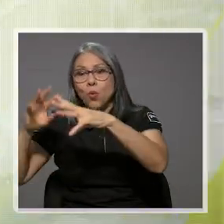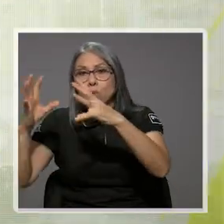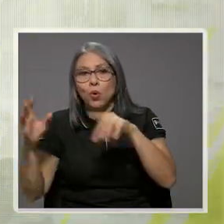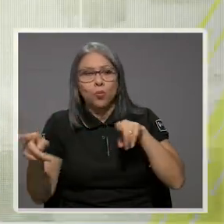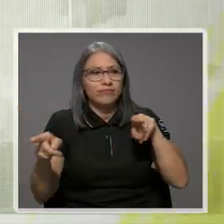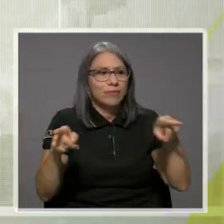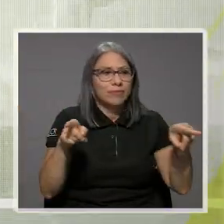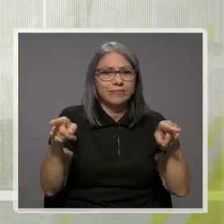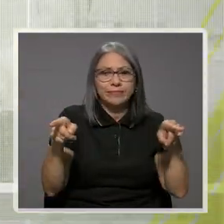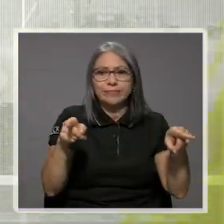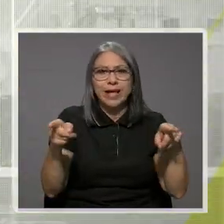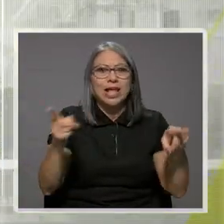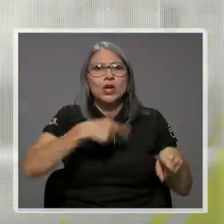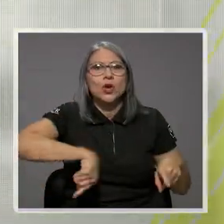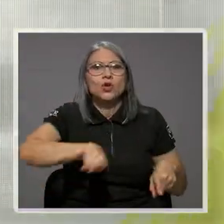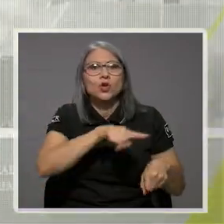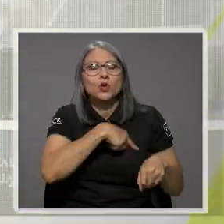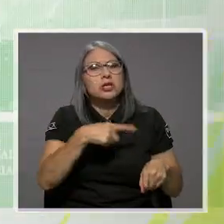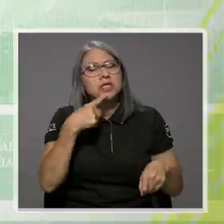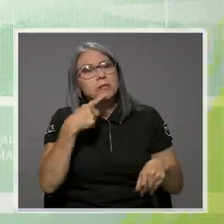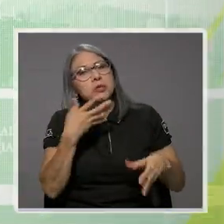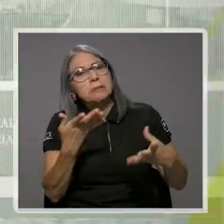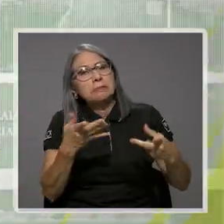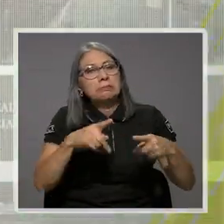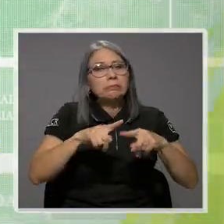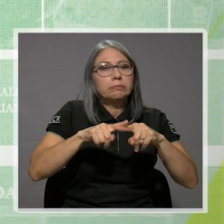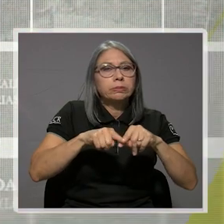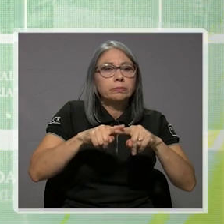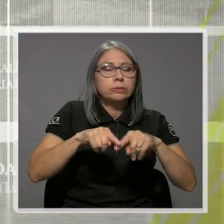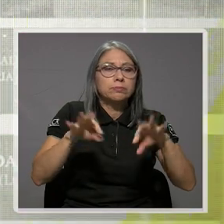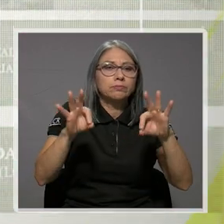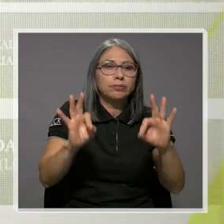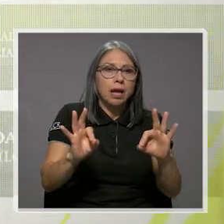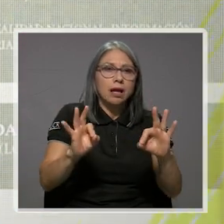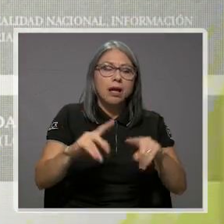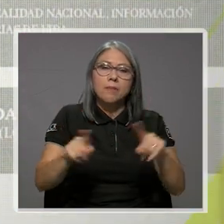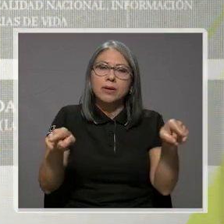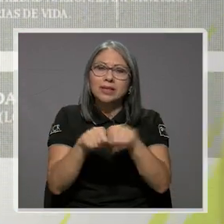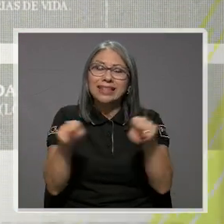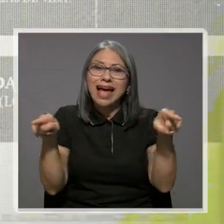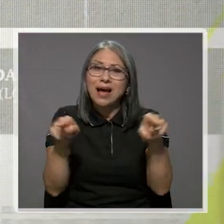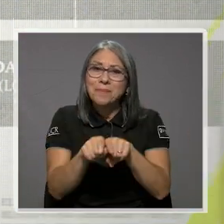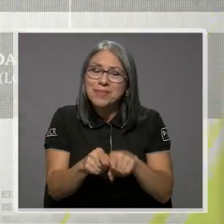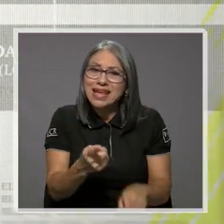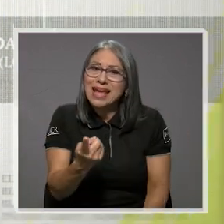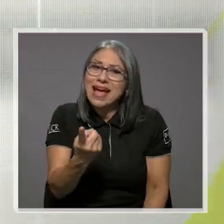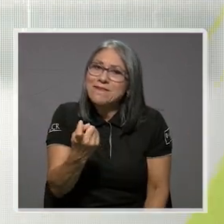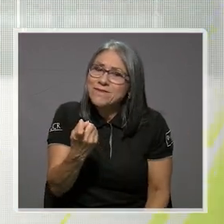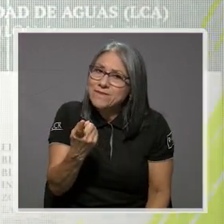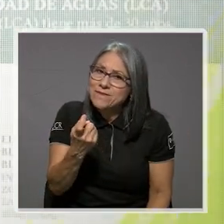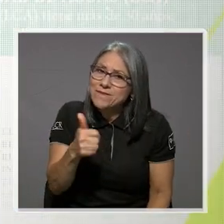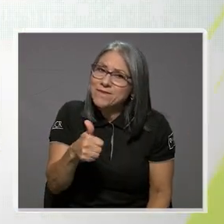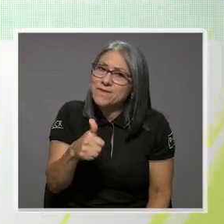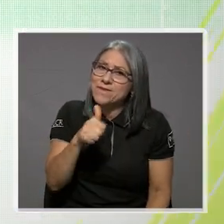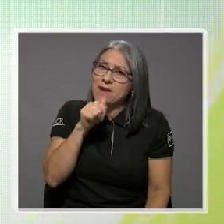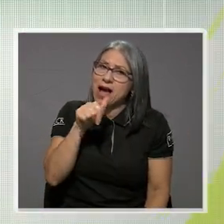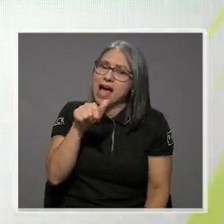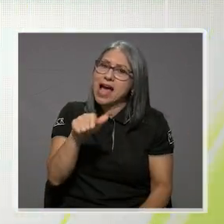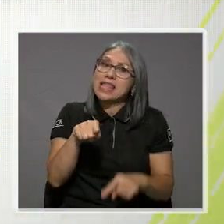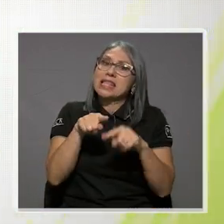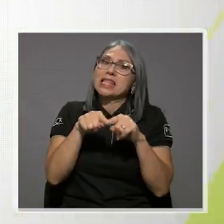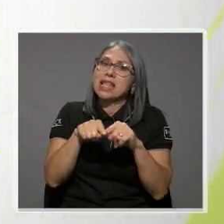decís, estamos relativamente bien, pero también tenemos una escasez relativa.